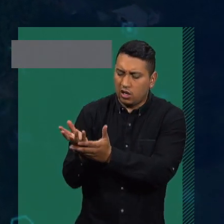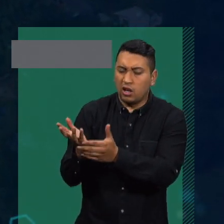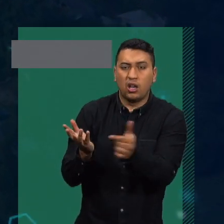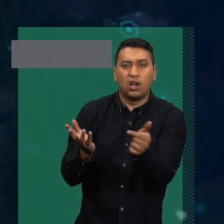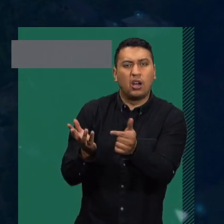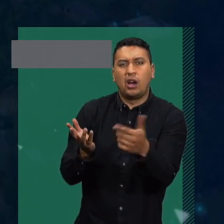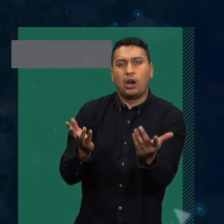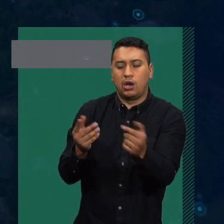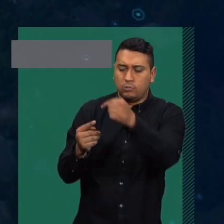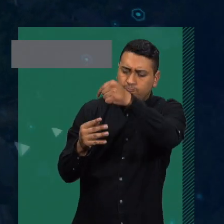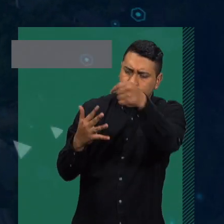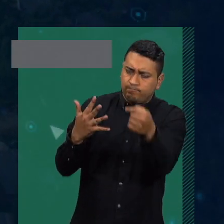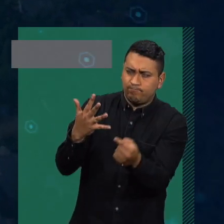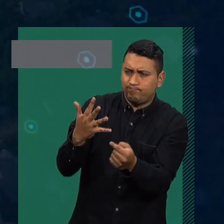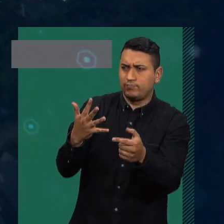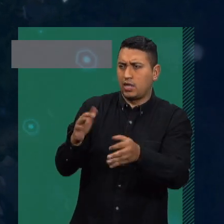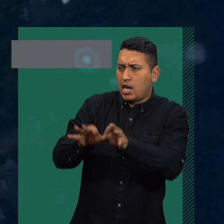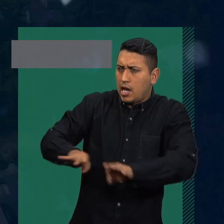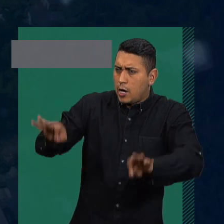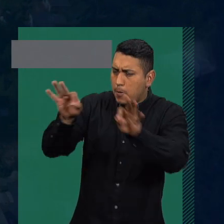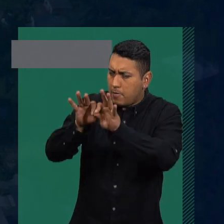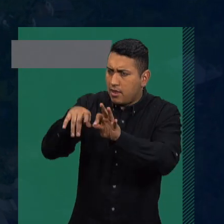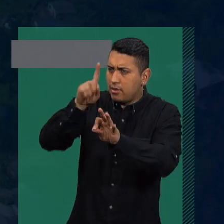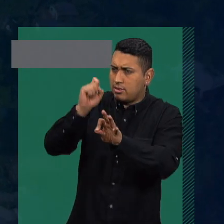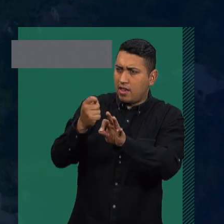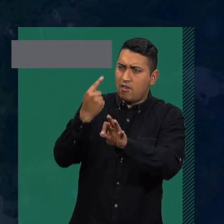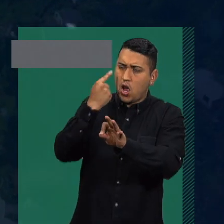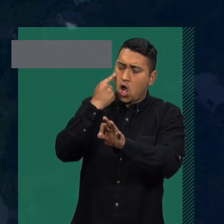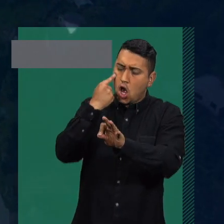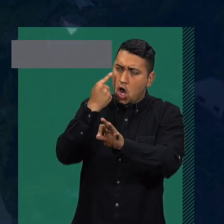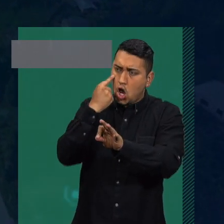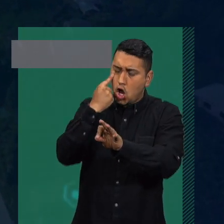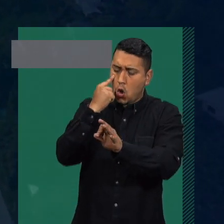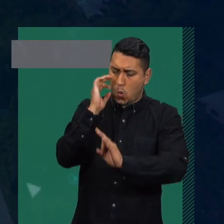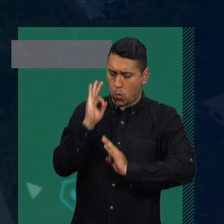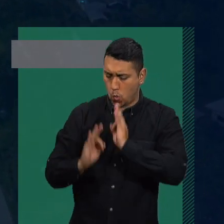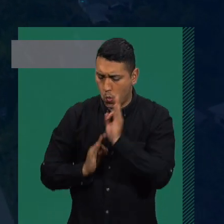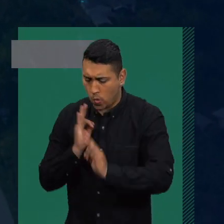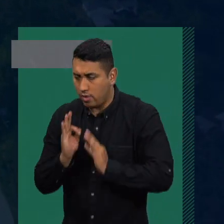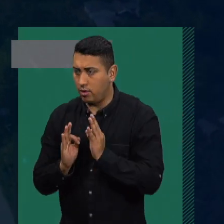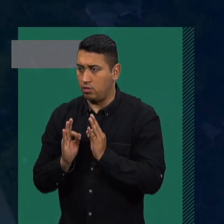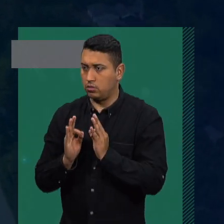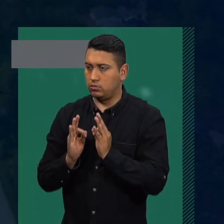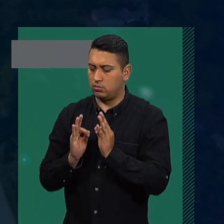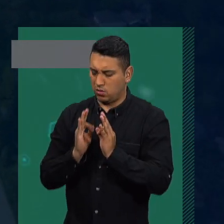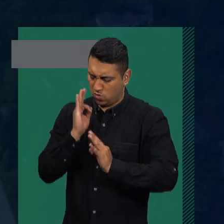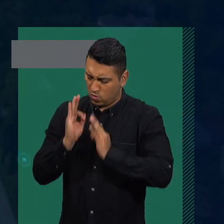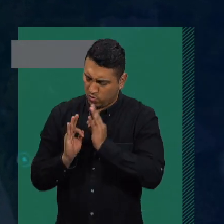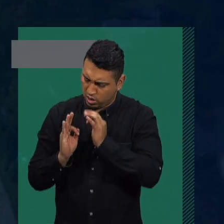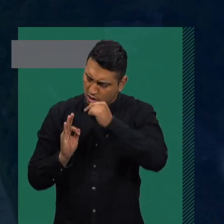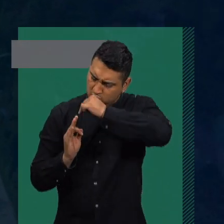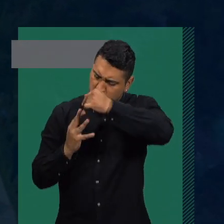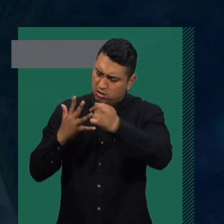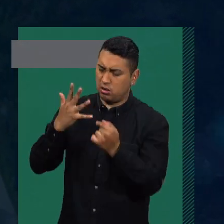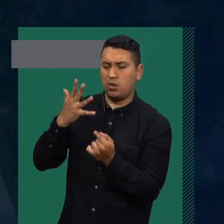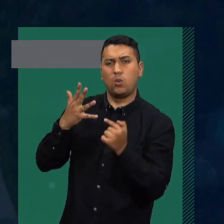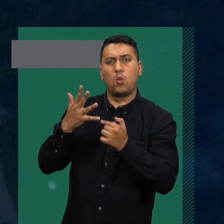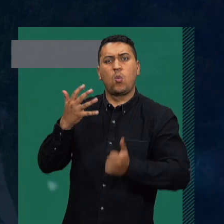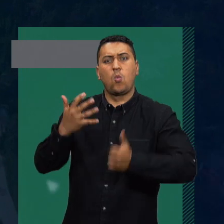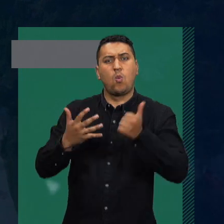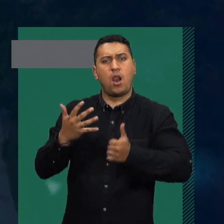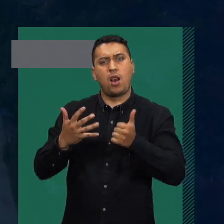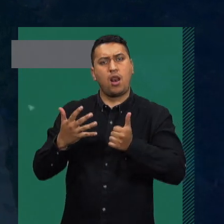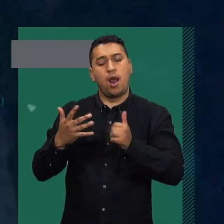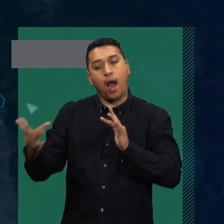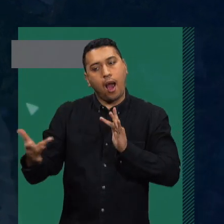importantes no descuidar o poner de relieve, priorizar, ¿cuál sería su recomendación para manejar el tema de la salud mental